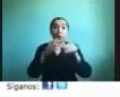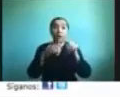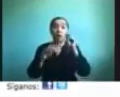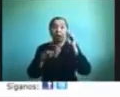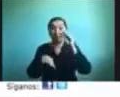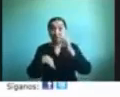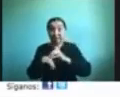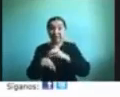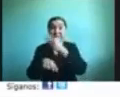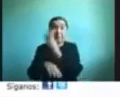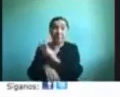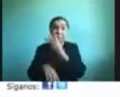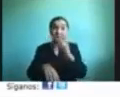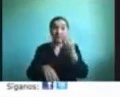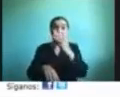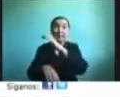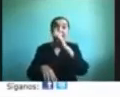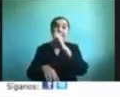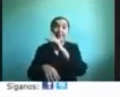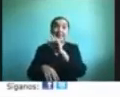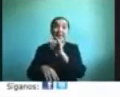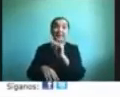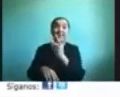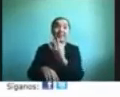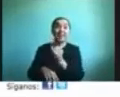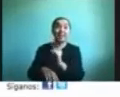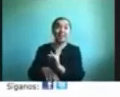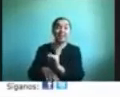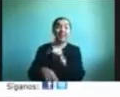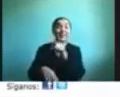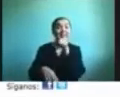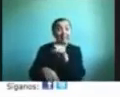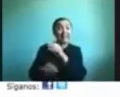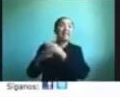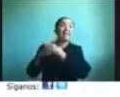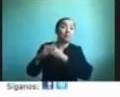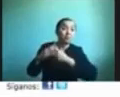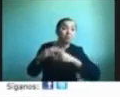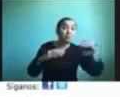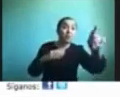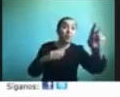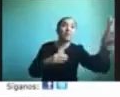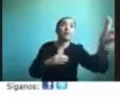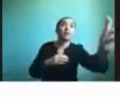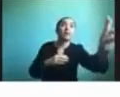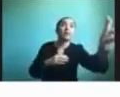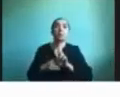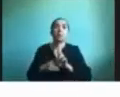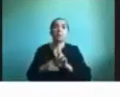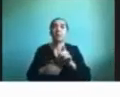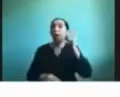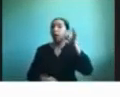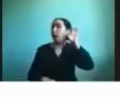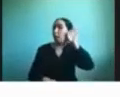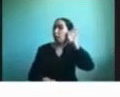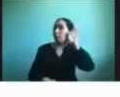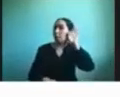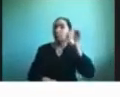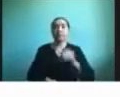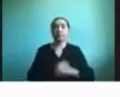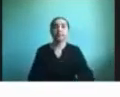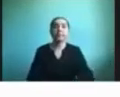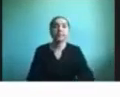página web de CDT y con eso ya van a poder acceder al audio del documento acá tenemos el